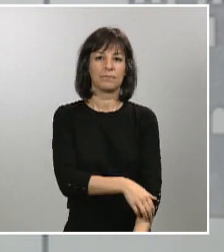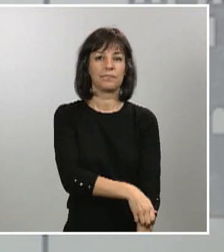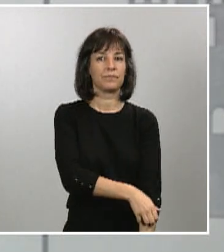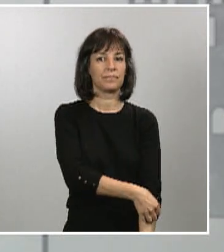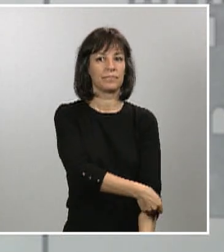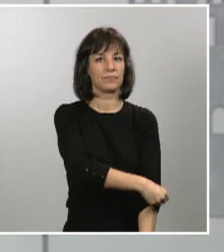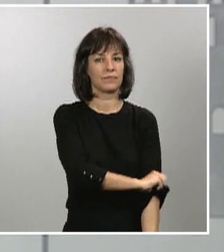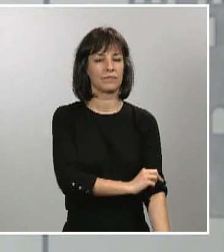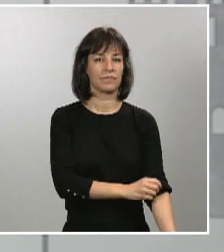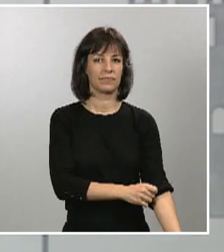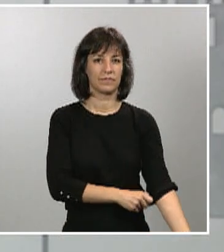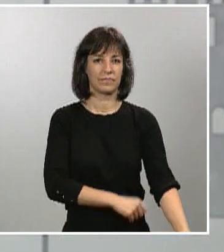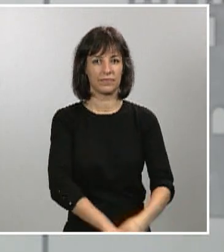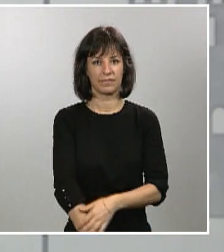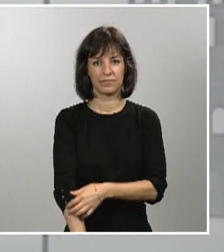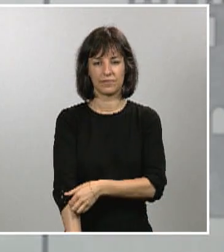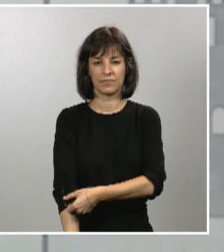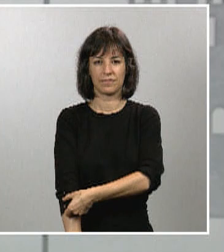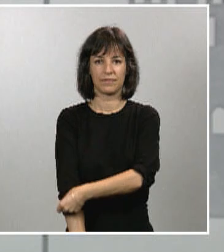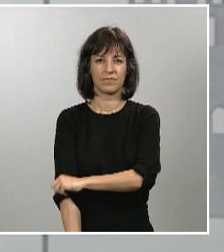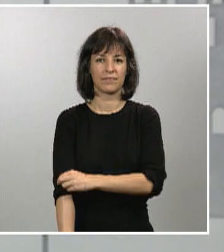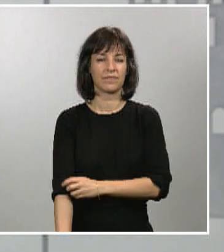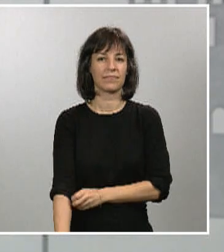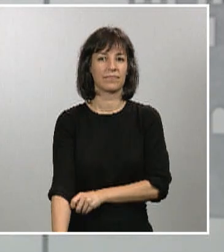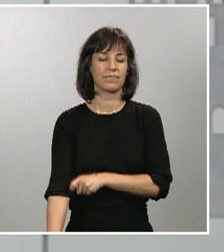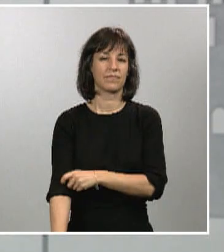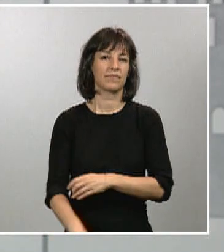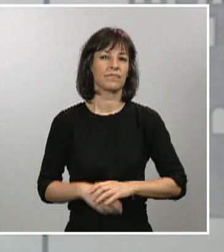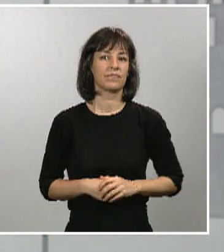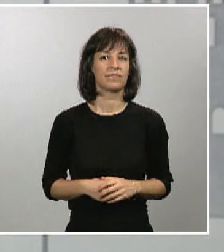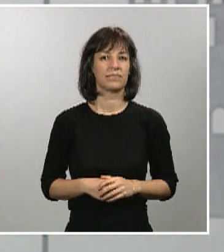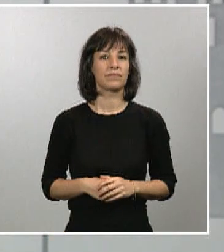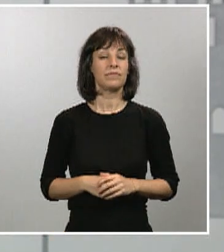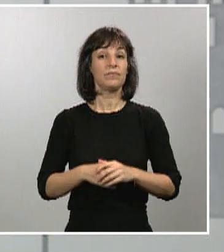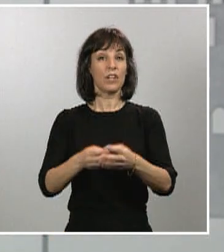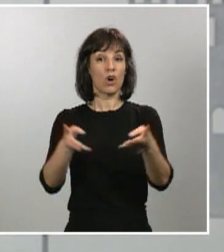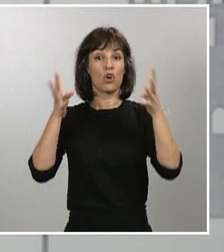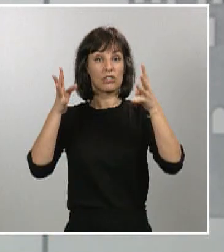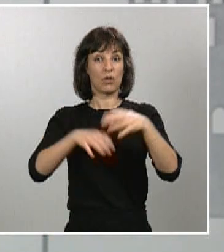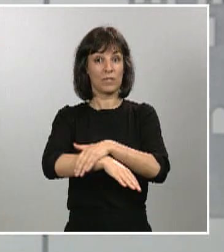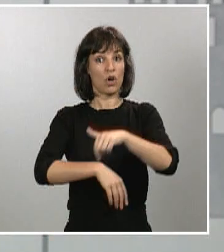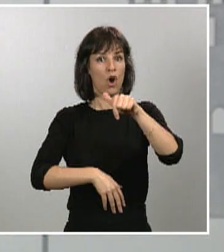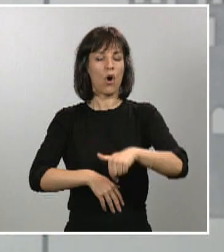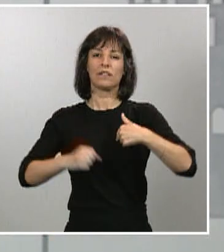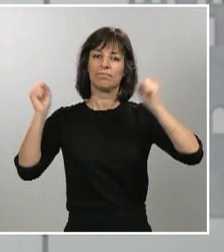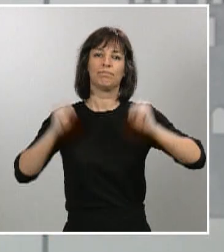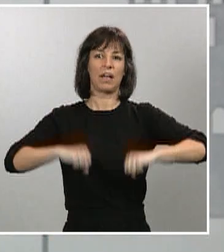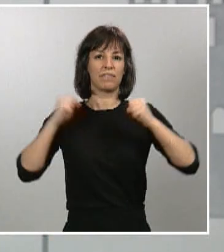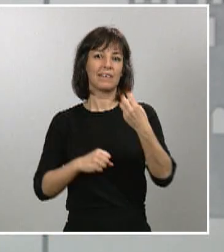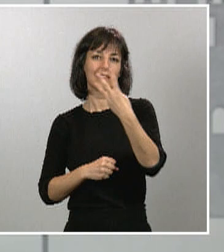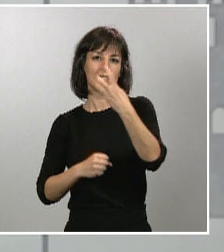y es que el Consejo de Ministros de hoy ha aprobado ya el reparto de 300 millones de euros a las comunidades